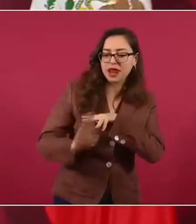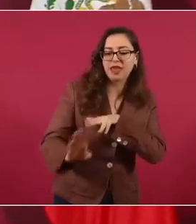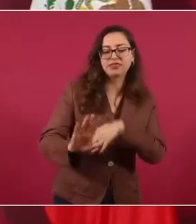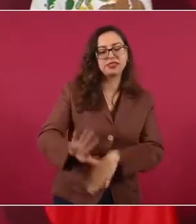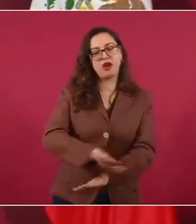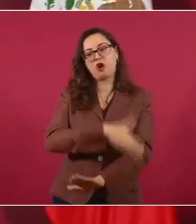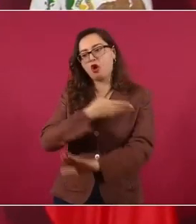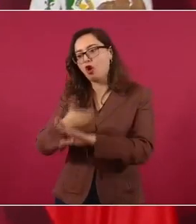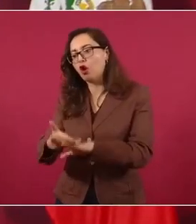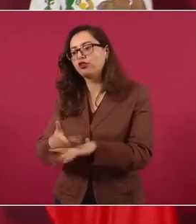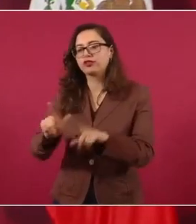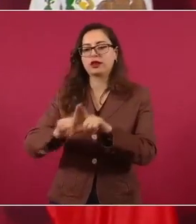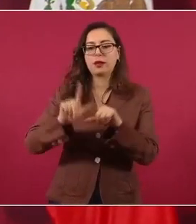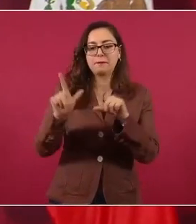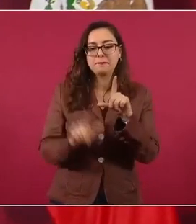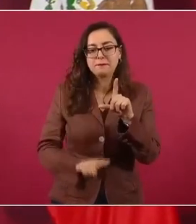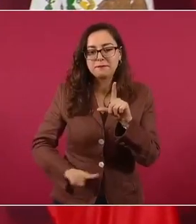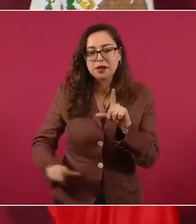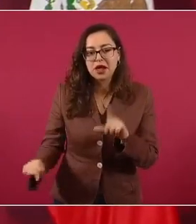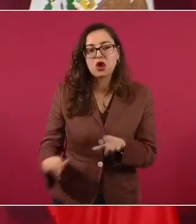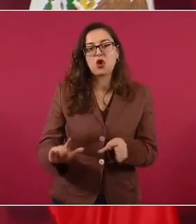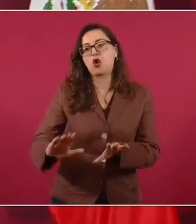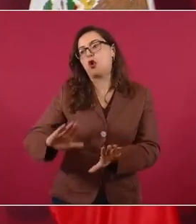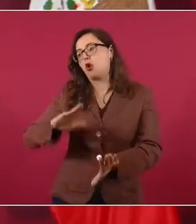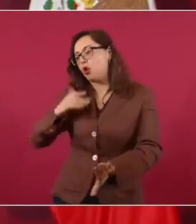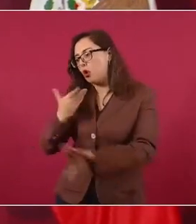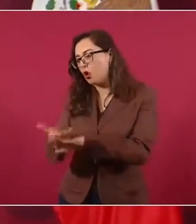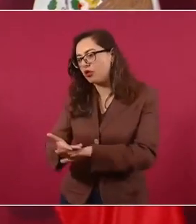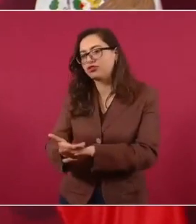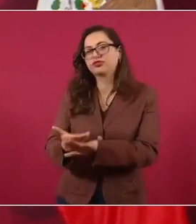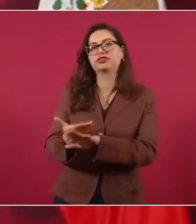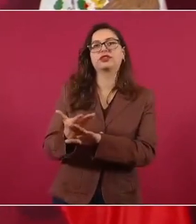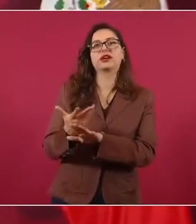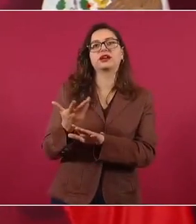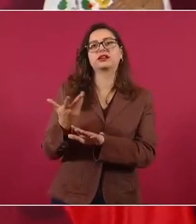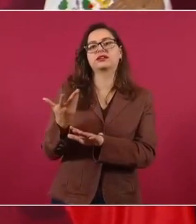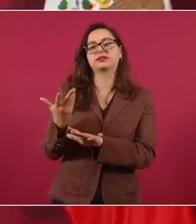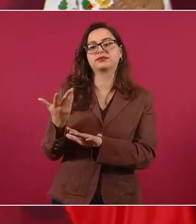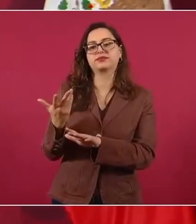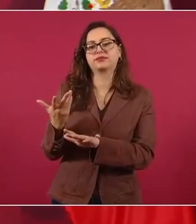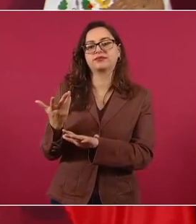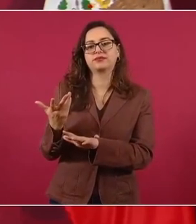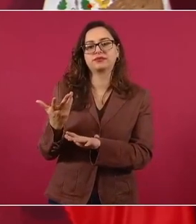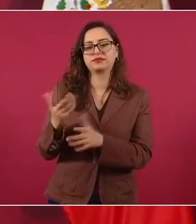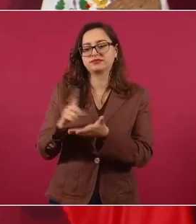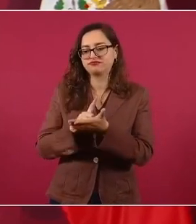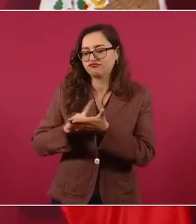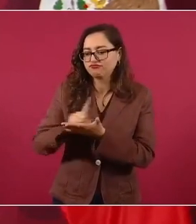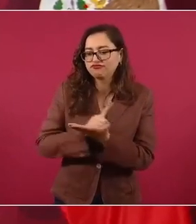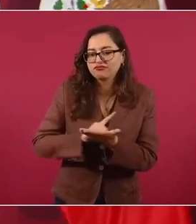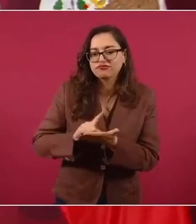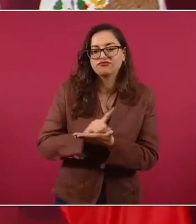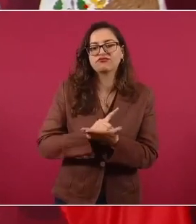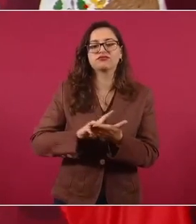bandera lo de las drogas,